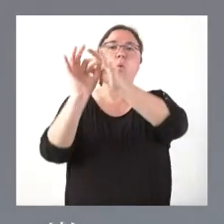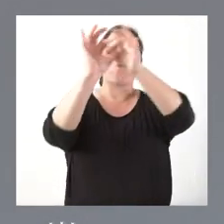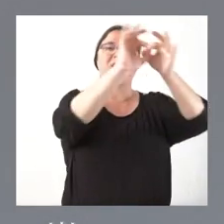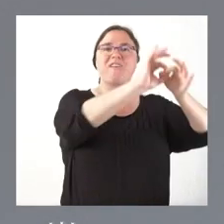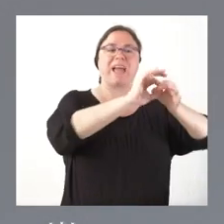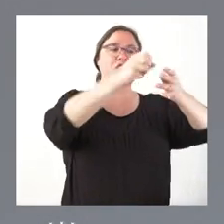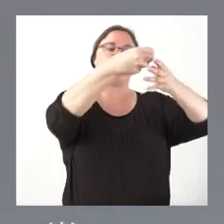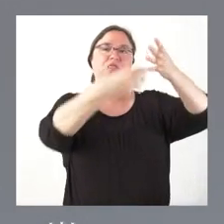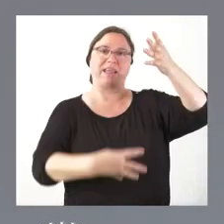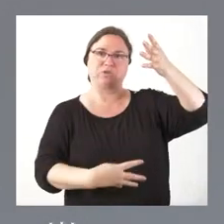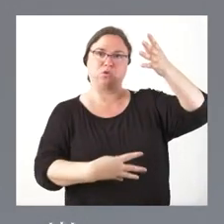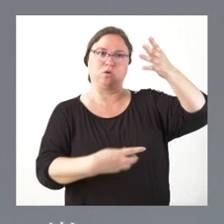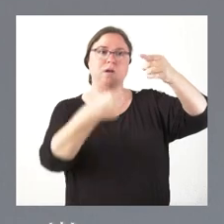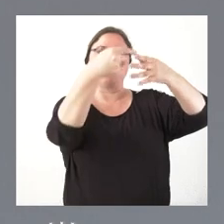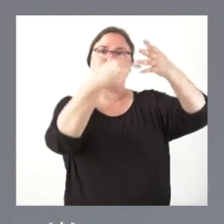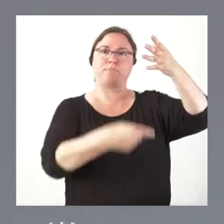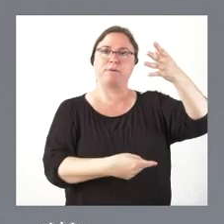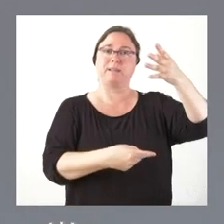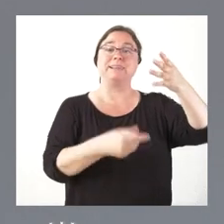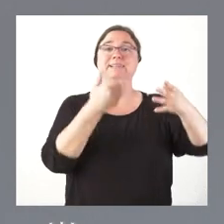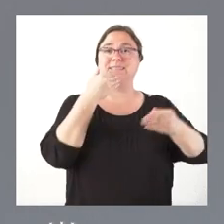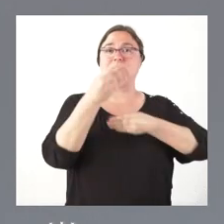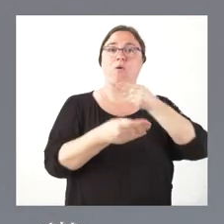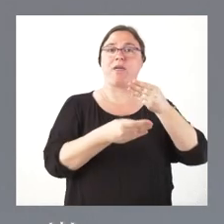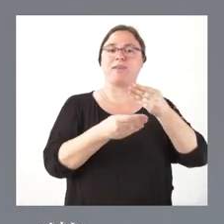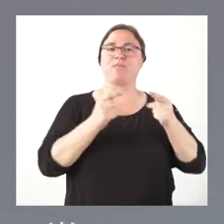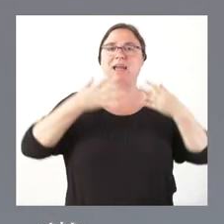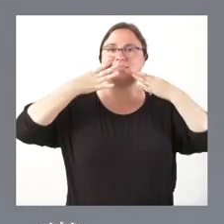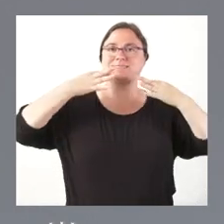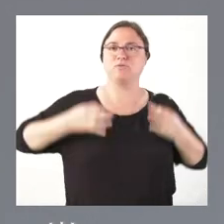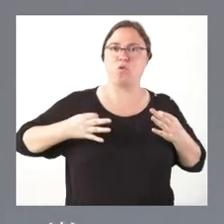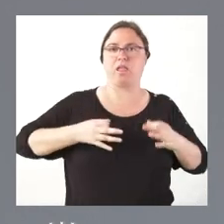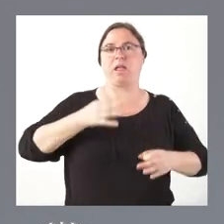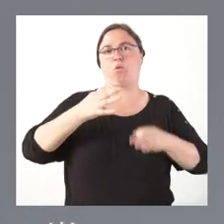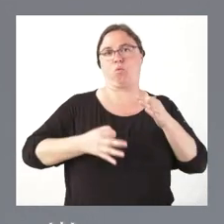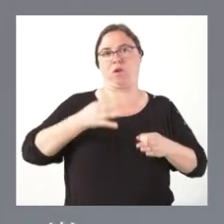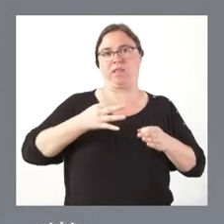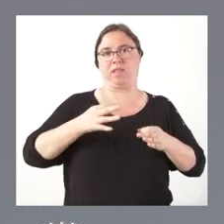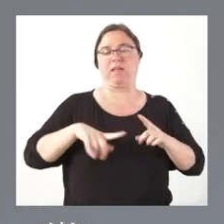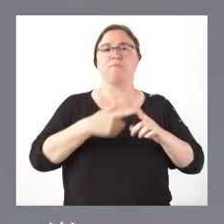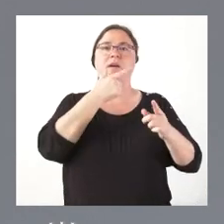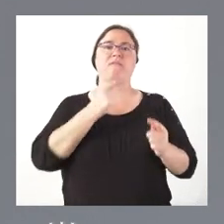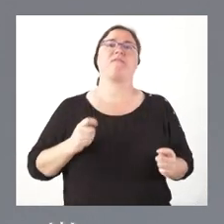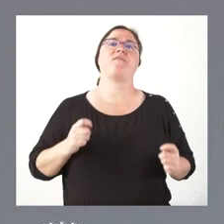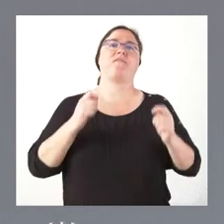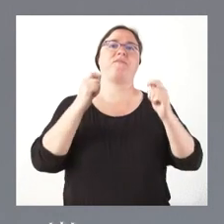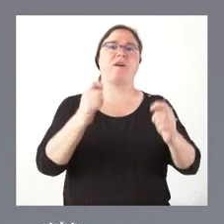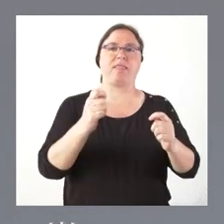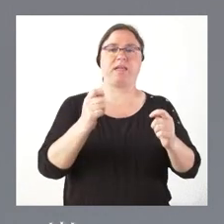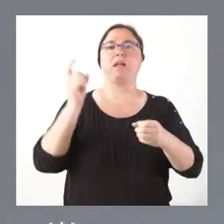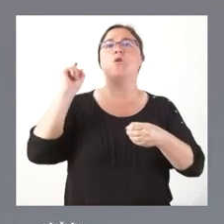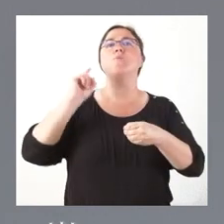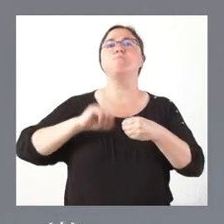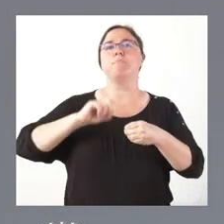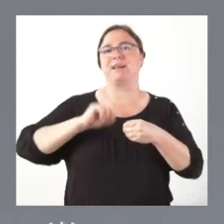patrimonio cultural de Castilla y León, eso le va a dar más seguridad jurídica y facilitará la participación de